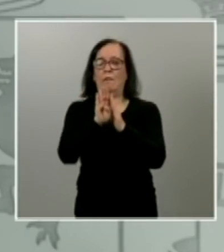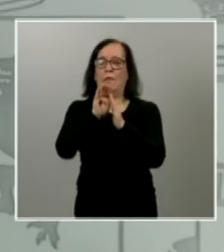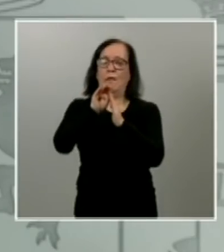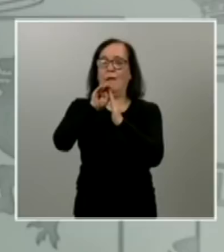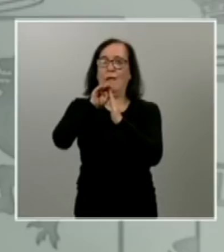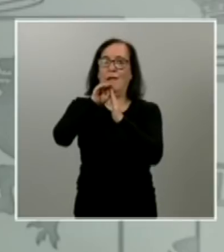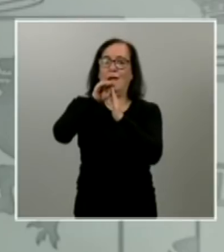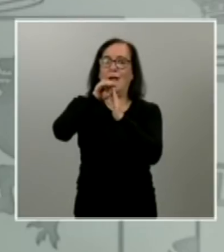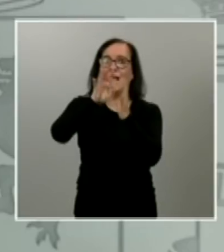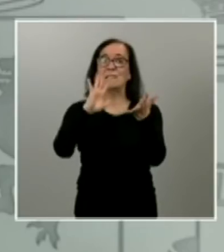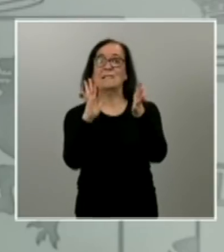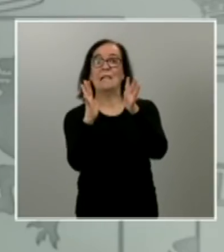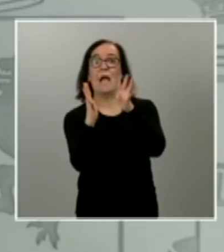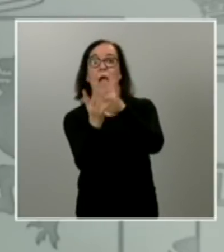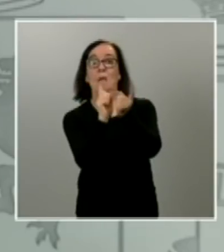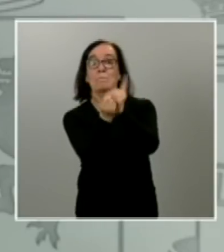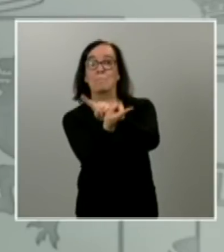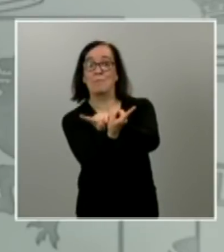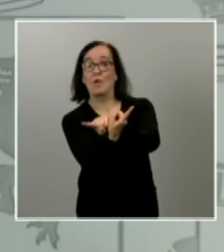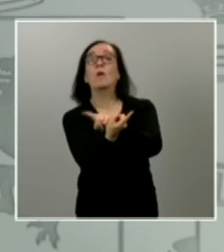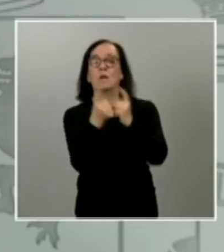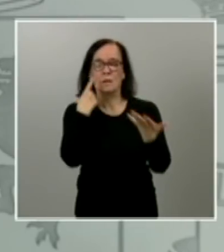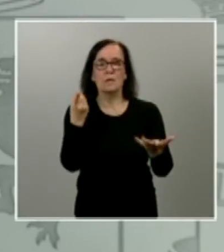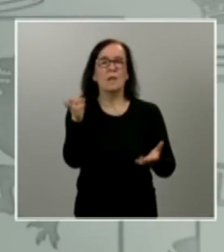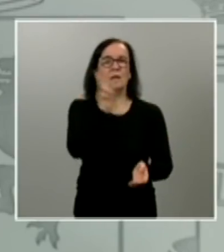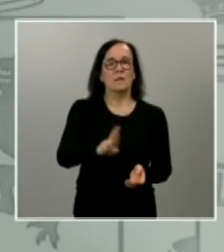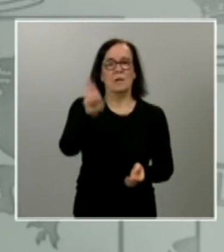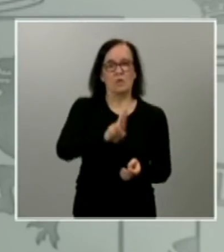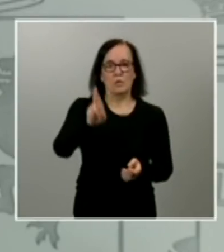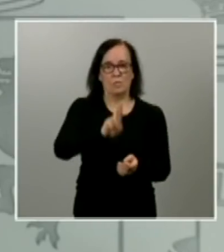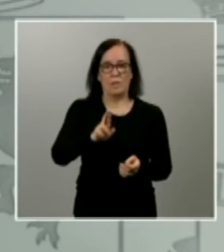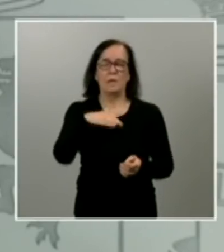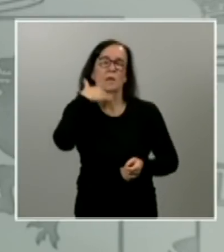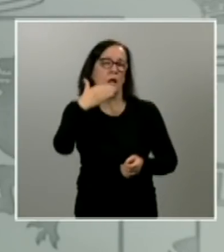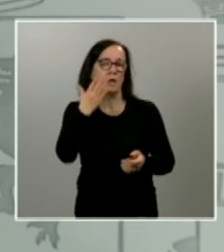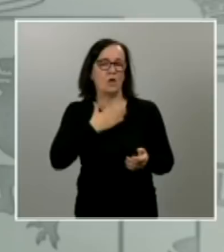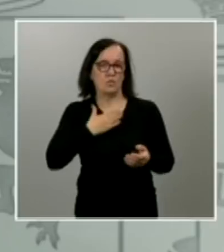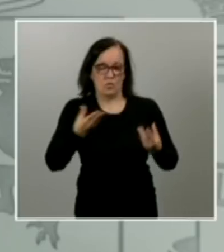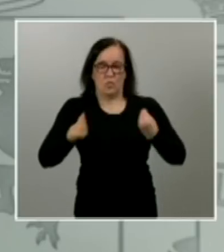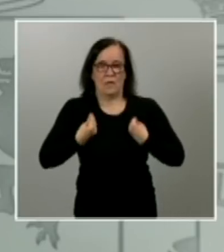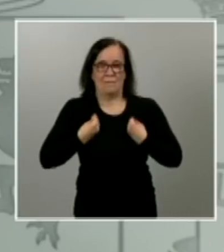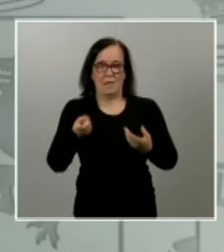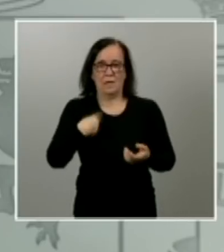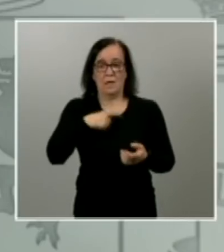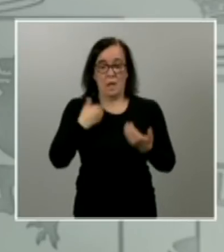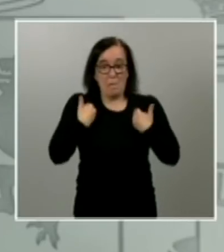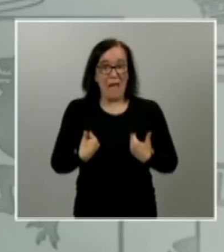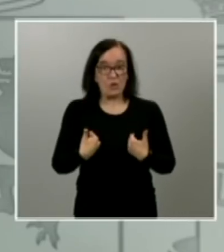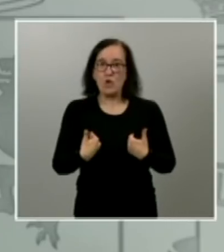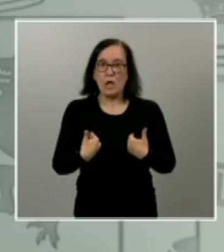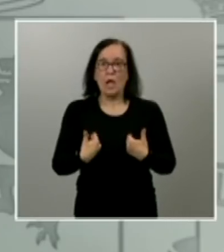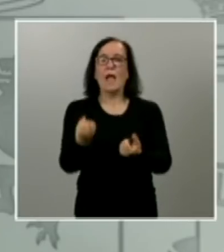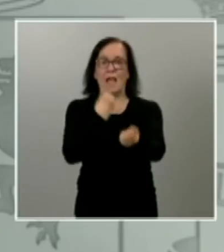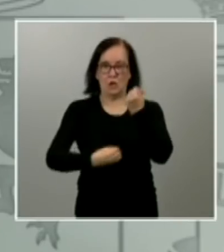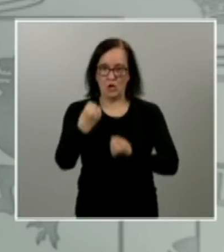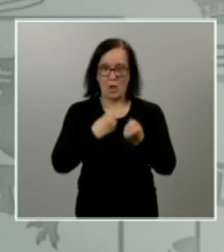transición y empezaremos también a recuperar algo de nuestra vida no solamente personal sino también económica y